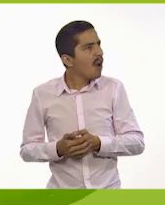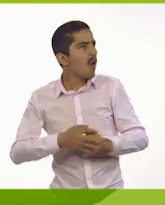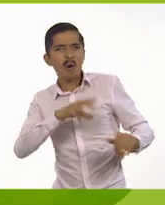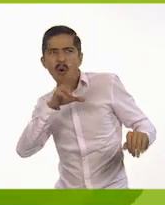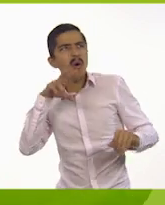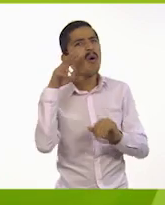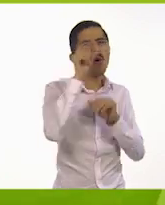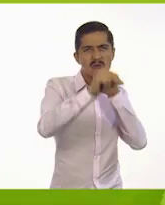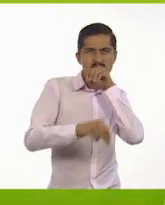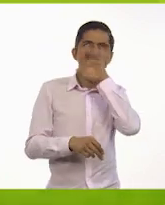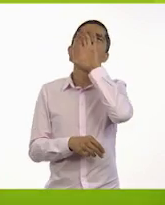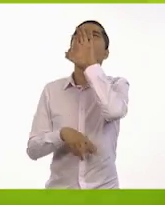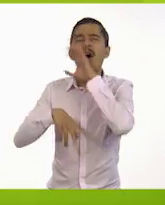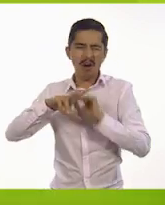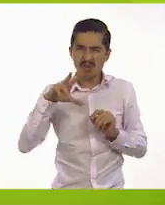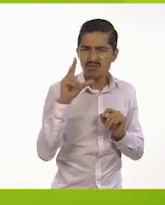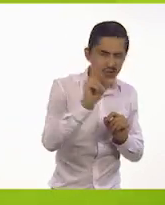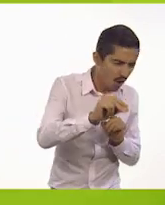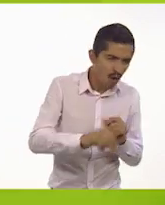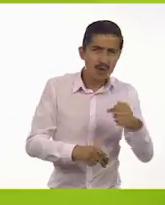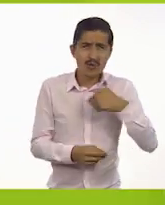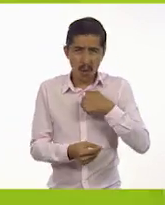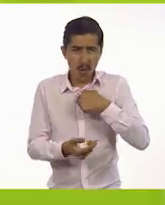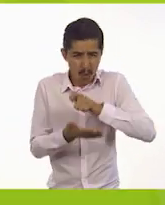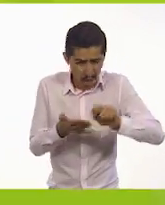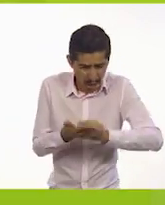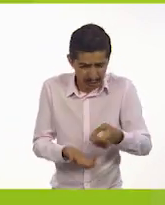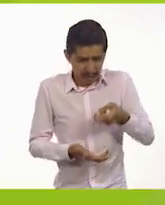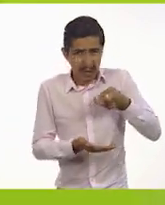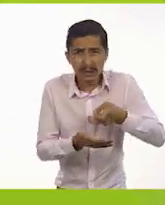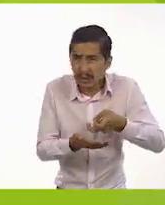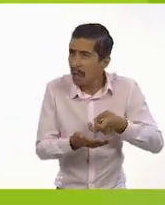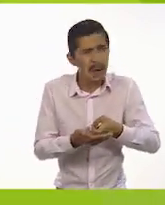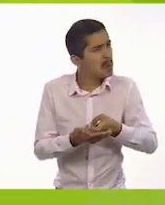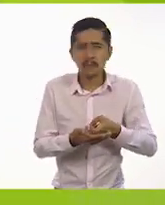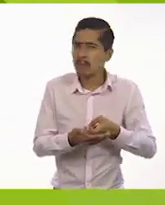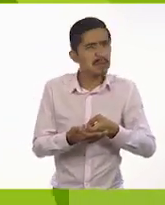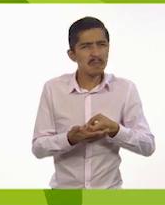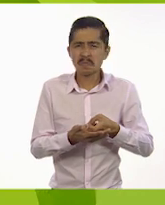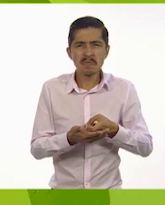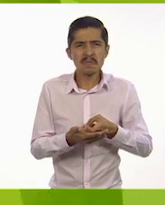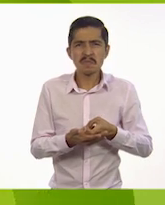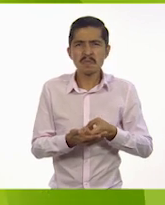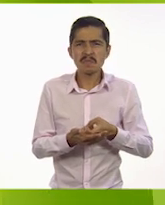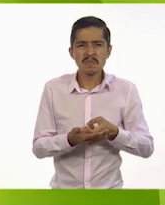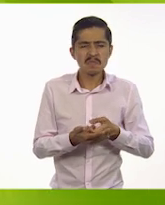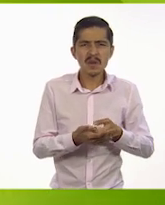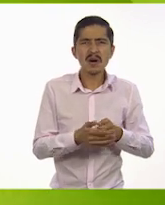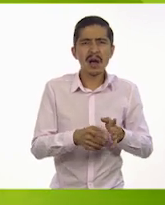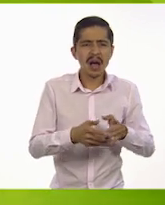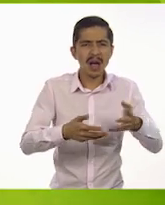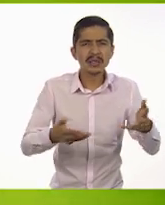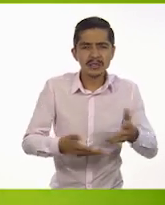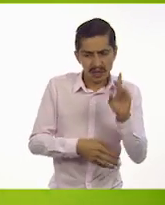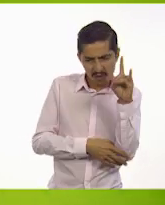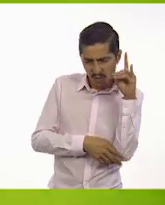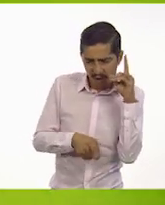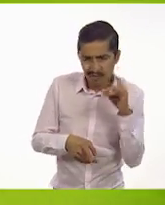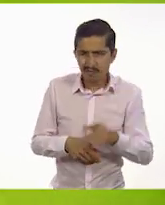no! Rugió el león. Yo nunca escribiría algo así. No lo has hecho, dijo la jirafa.